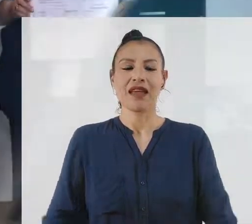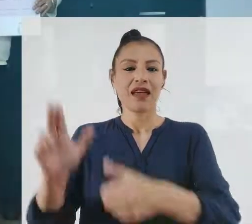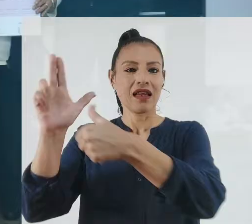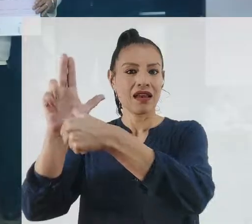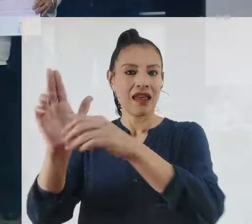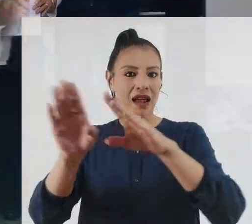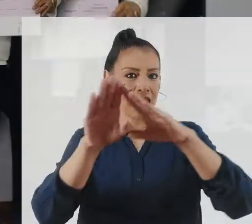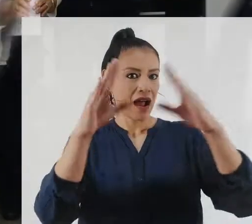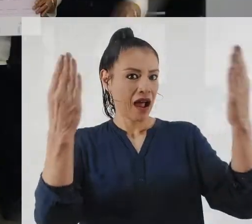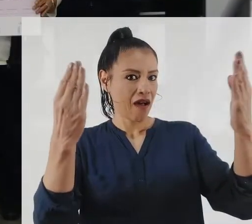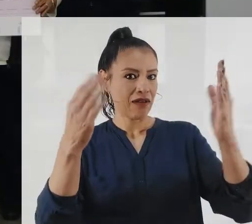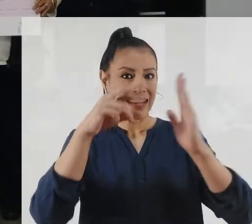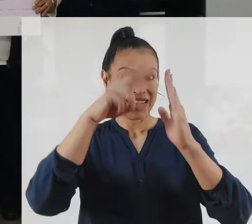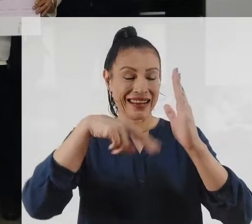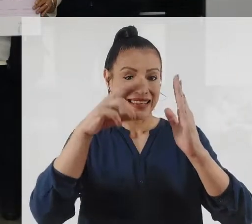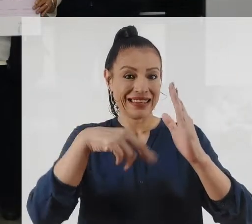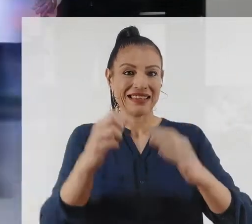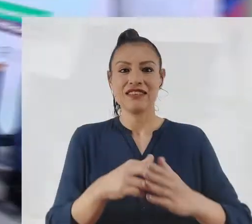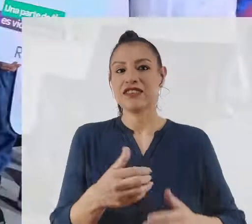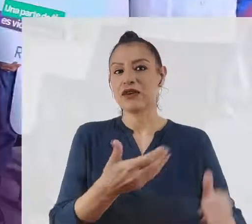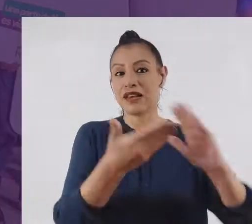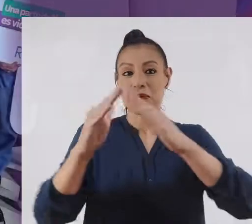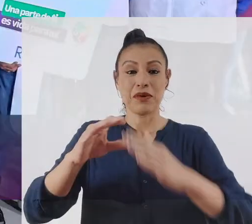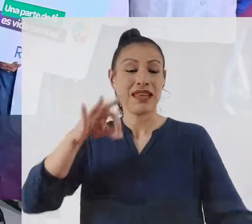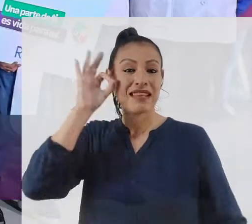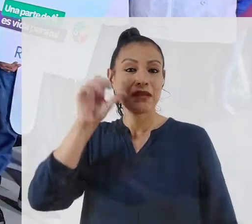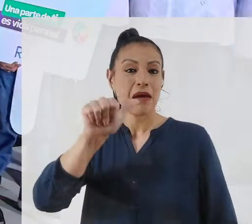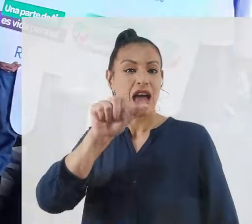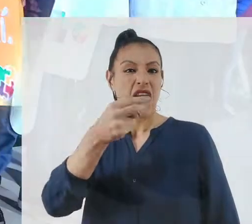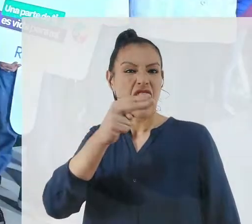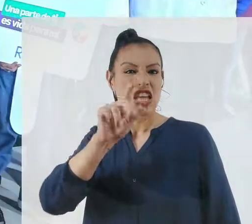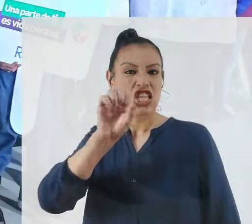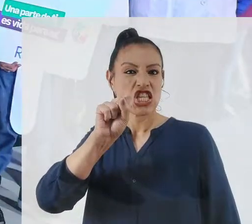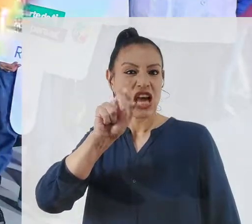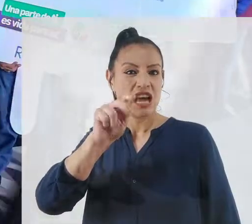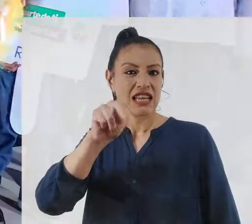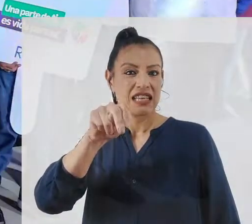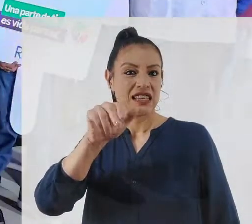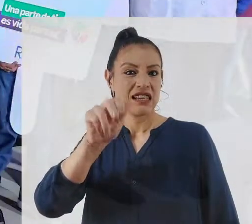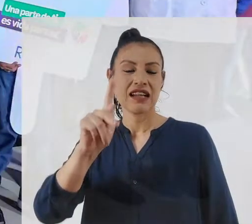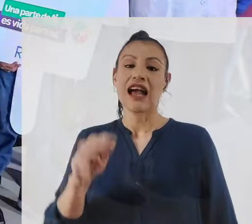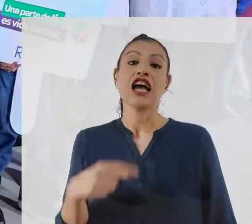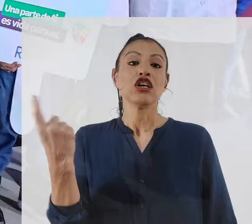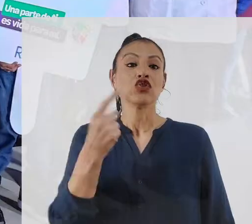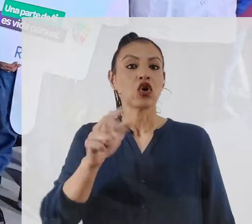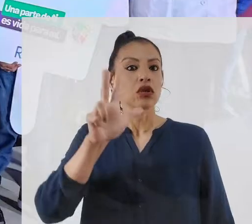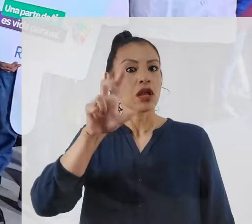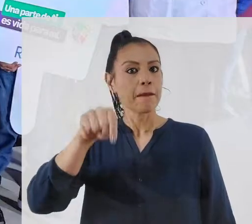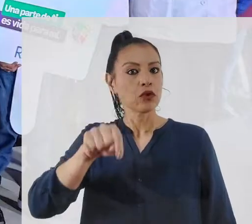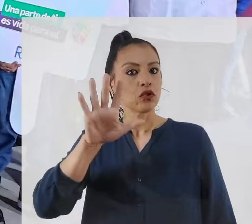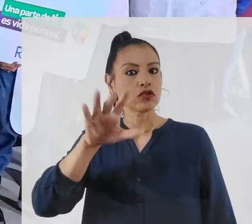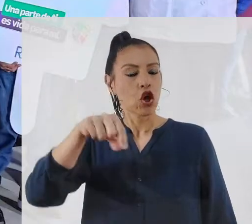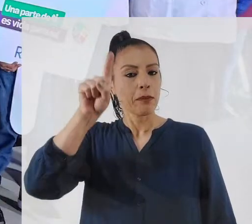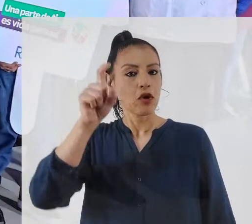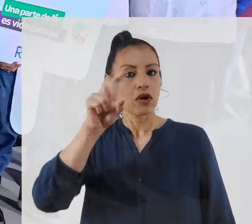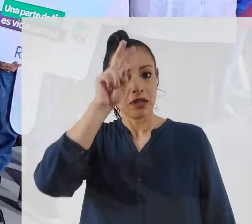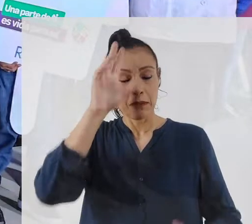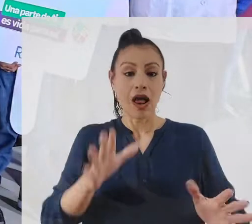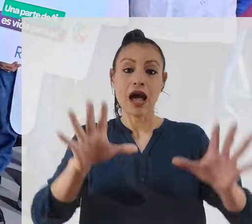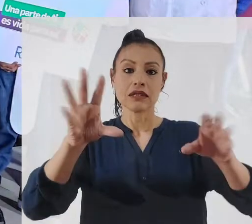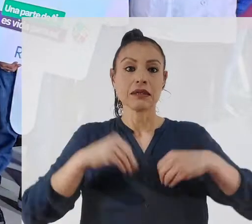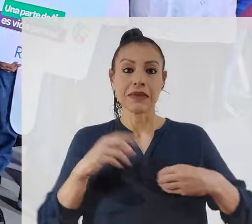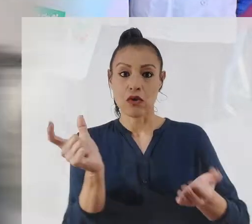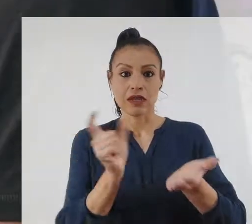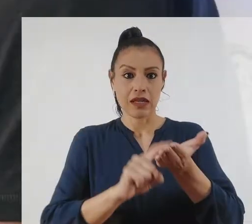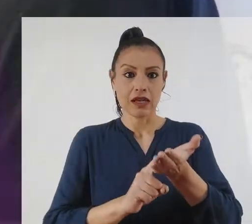inaugura registro civil a Xaninca. Solo 3.5 millones de peruanos dijeron sí a donación de órganos en